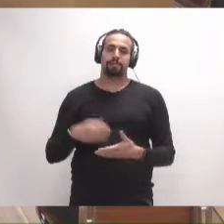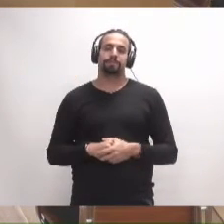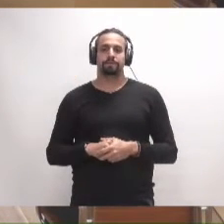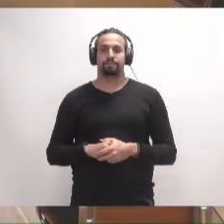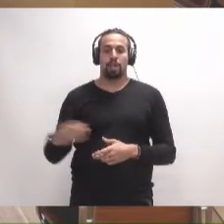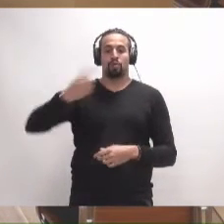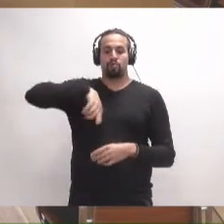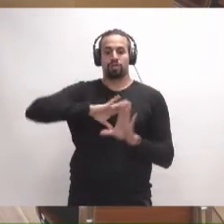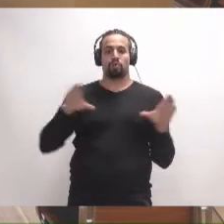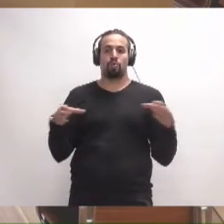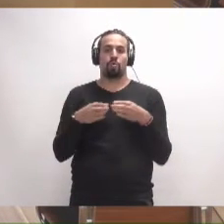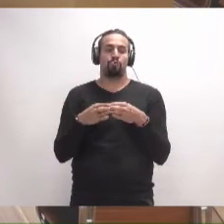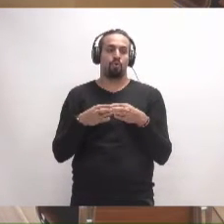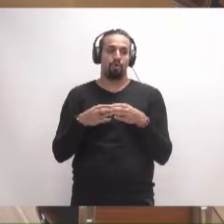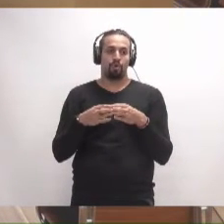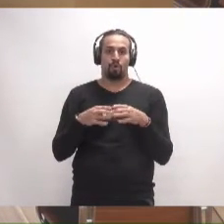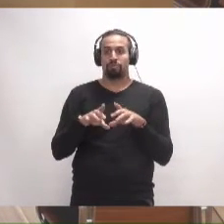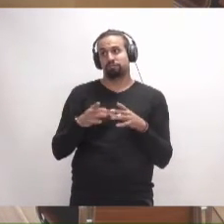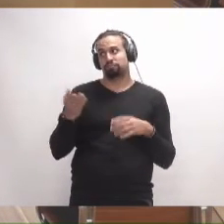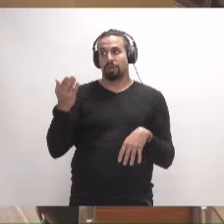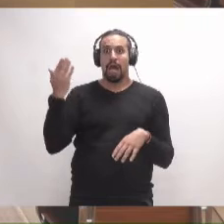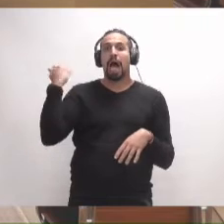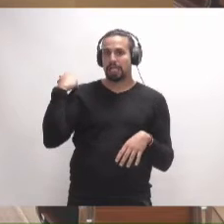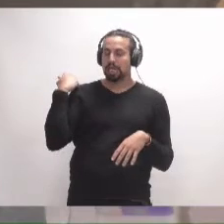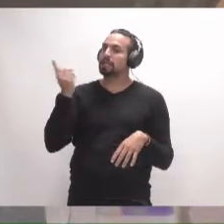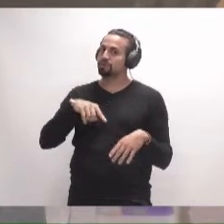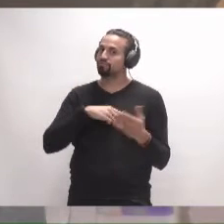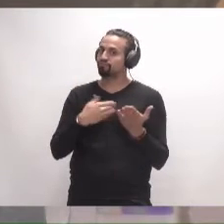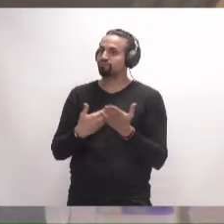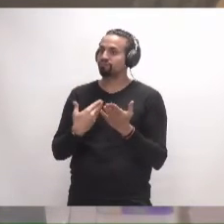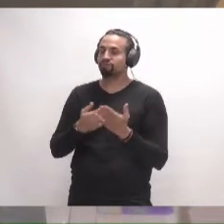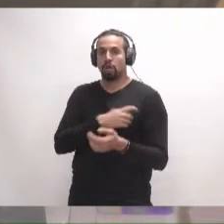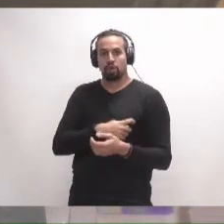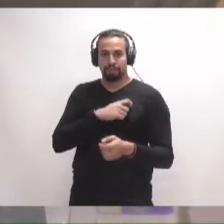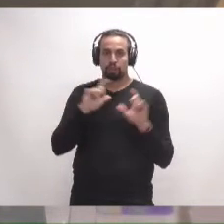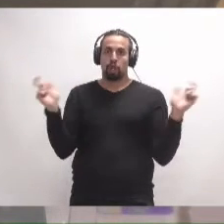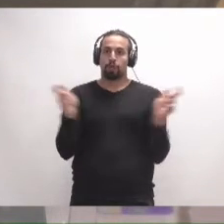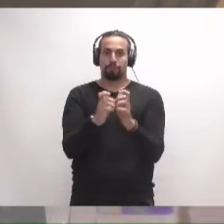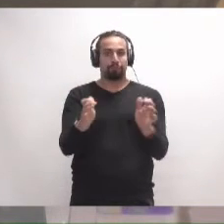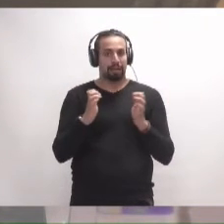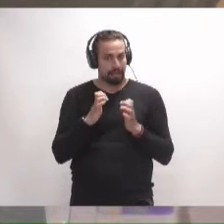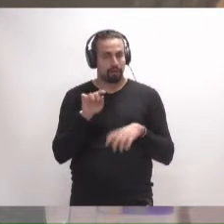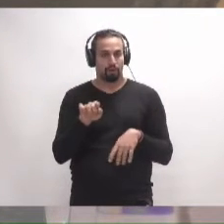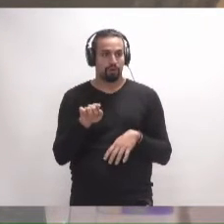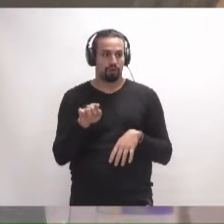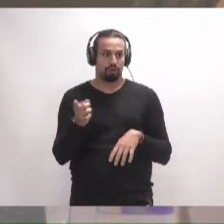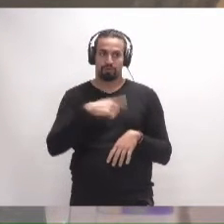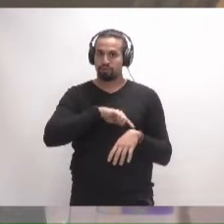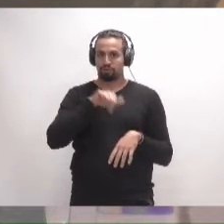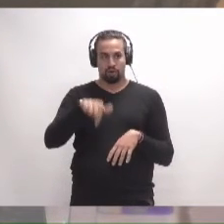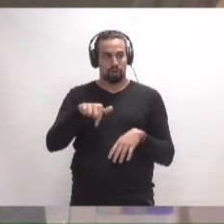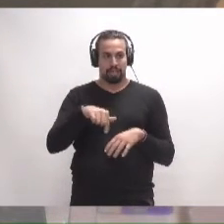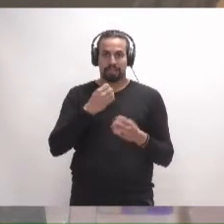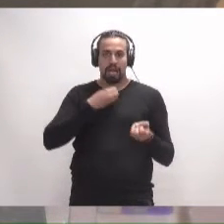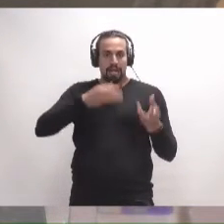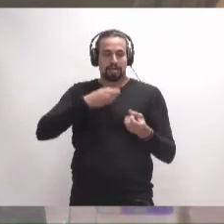nuestro grupo, como ayer dejamos constancia en la Comisión Plenaria, no vamos a apoyar estas